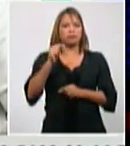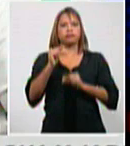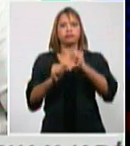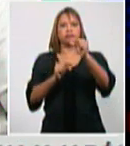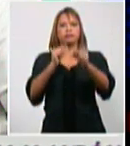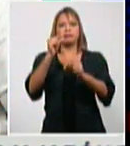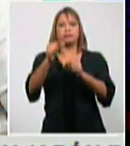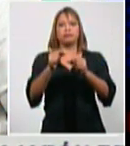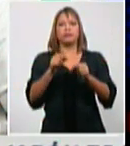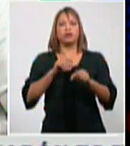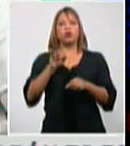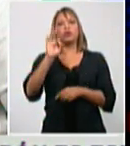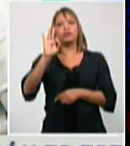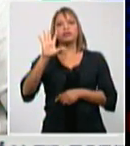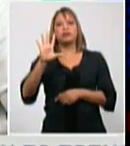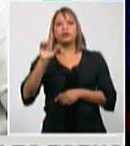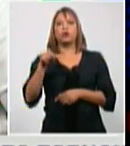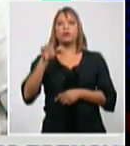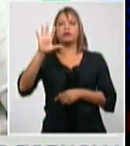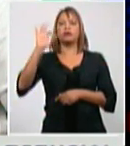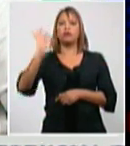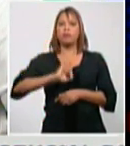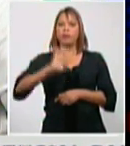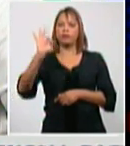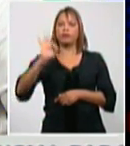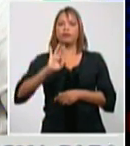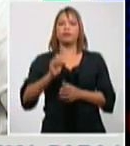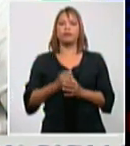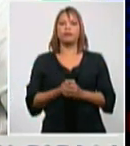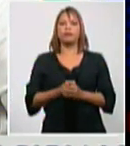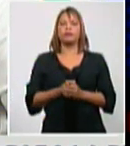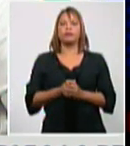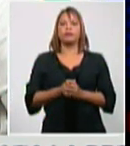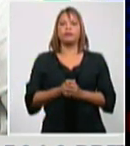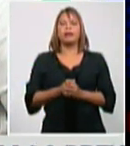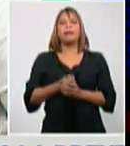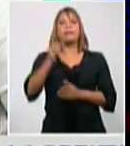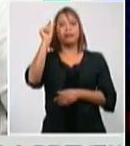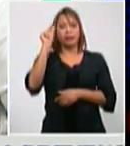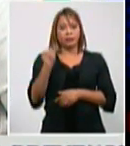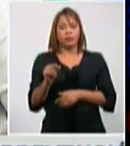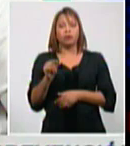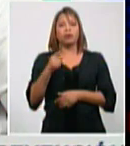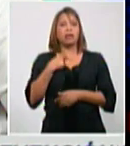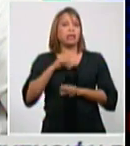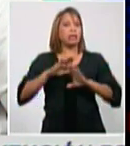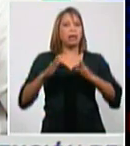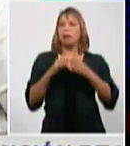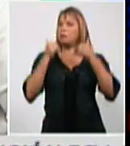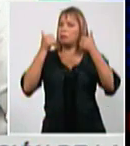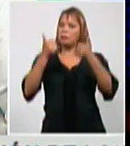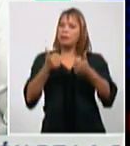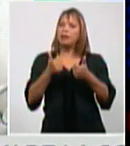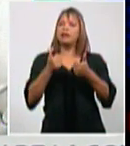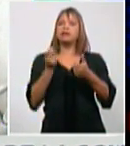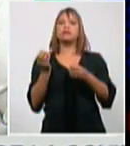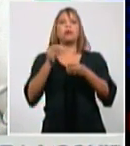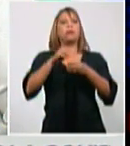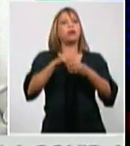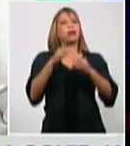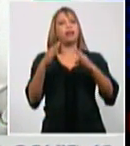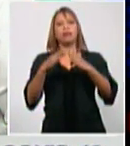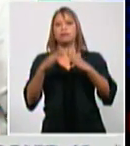,5% estamos hablando de pacientes que están totalmente recuperados incorporados a su actividad